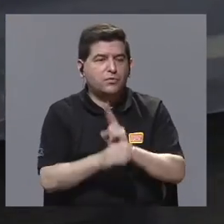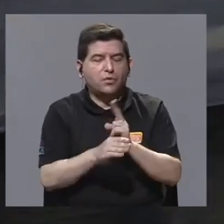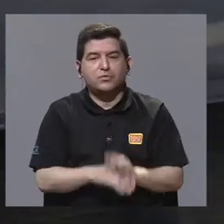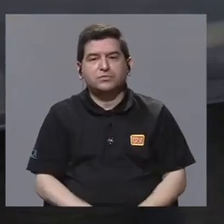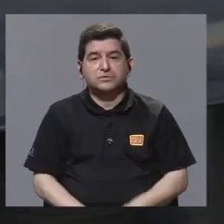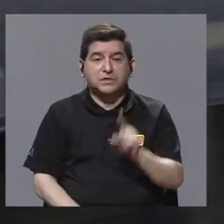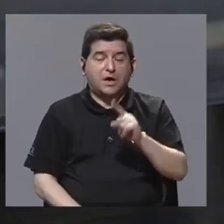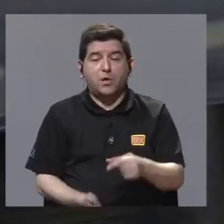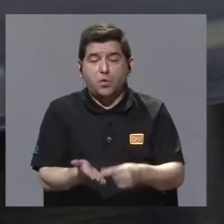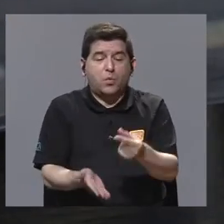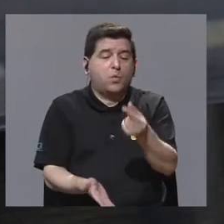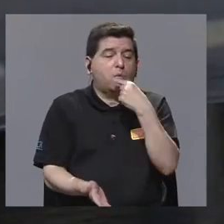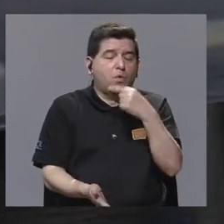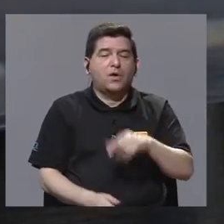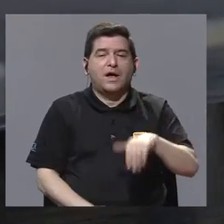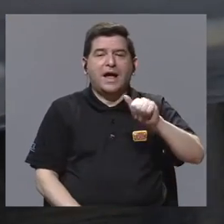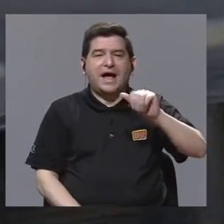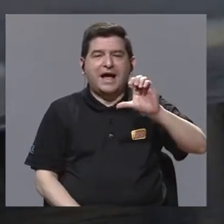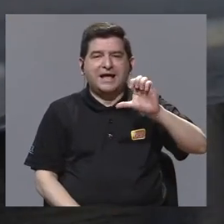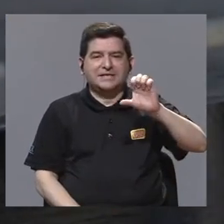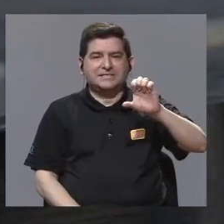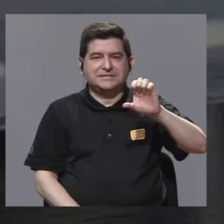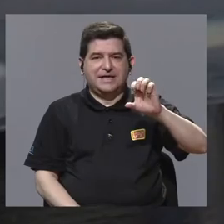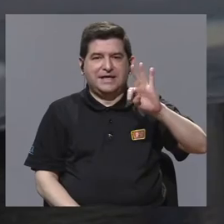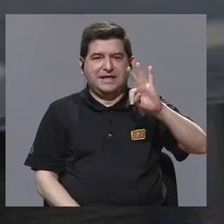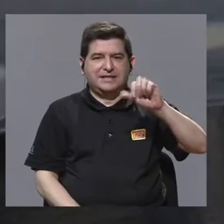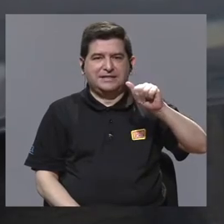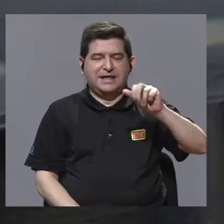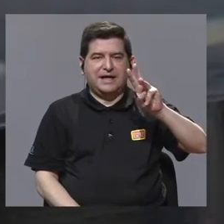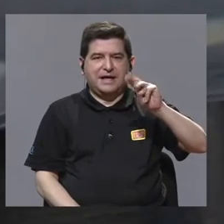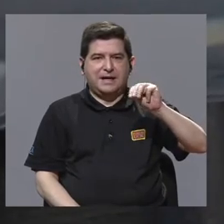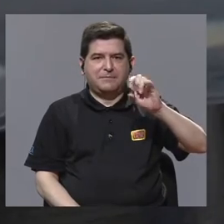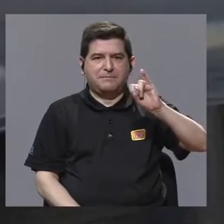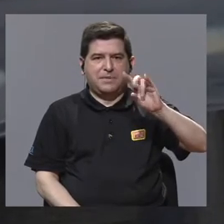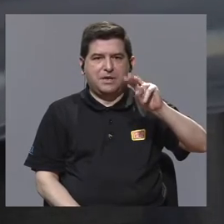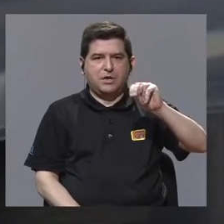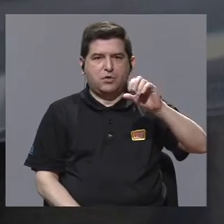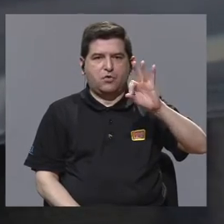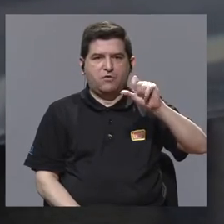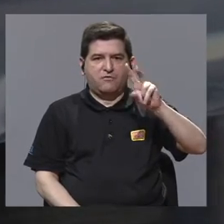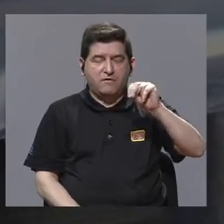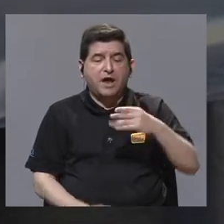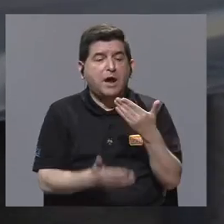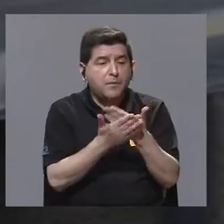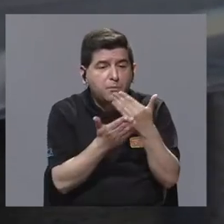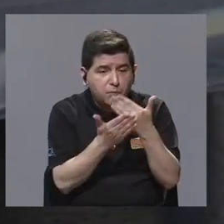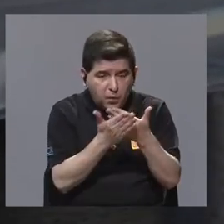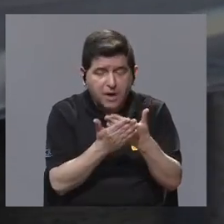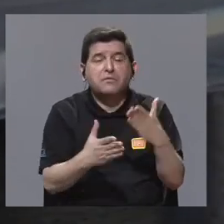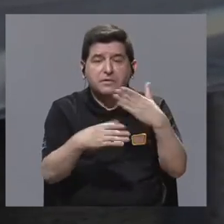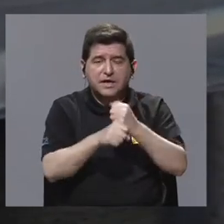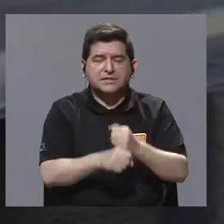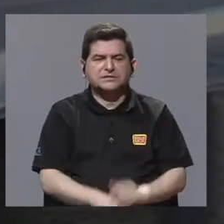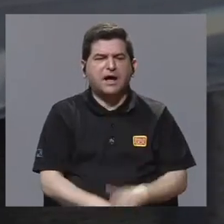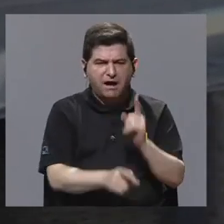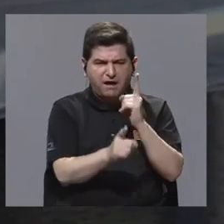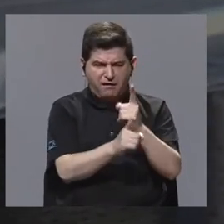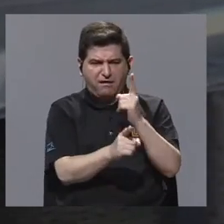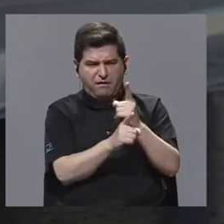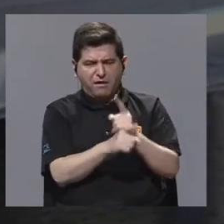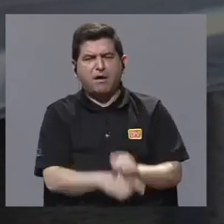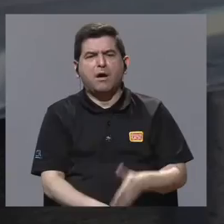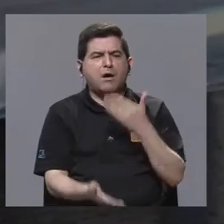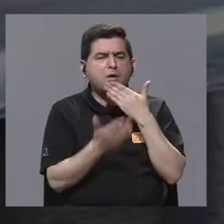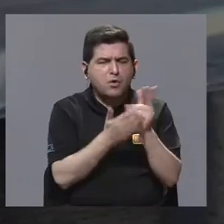consume acetaminofén o cualquier otro producto farmacéutico, se hacen una serie de pruebas para verificar la